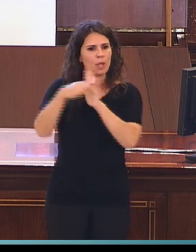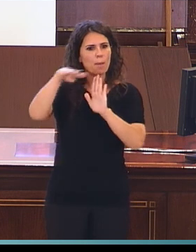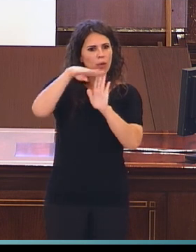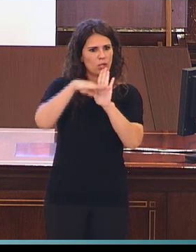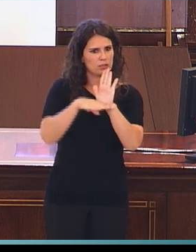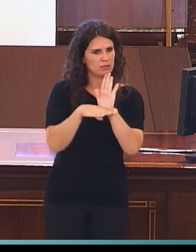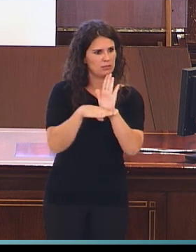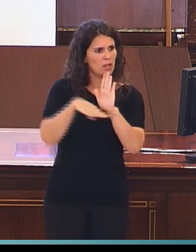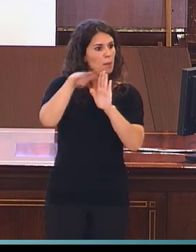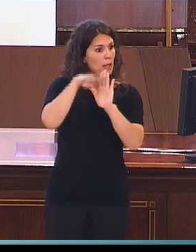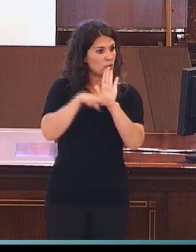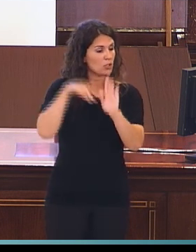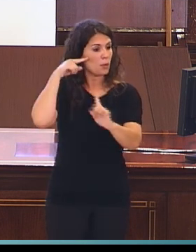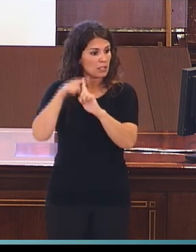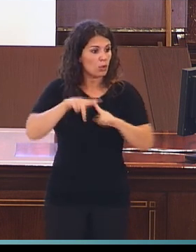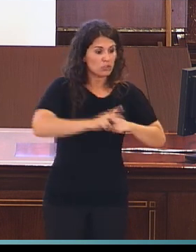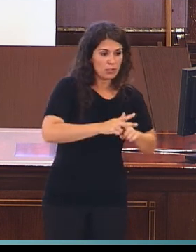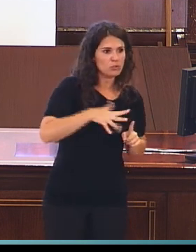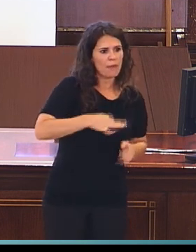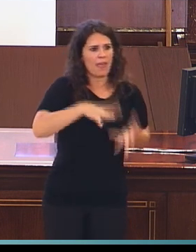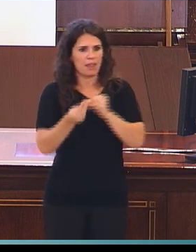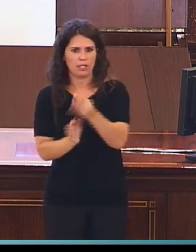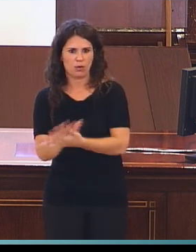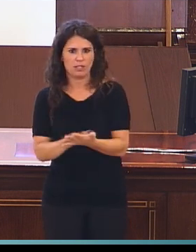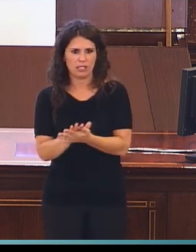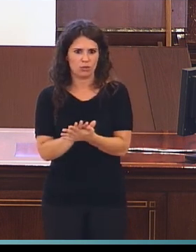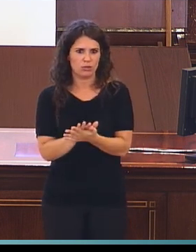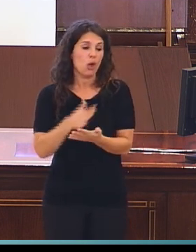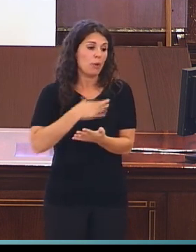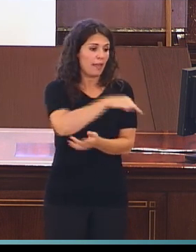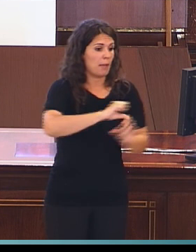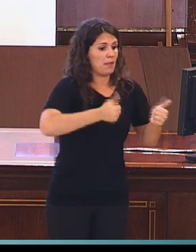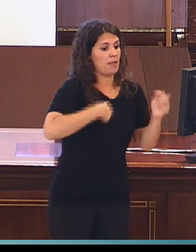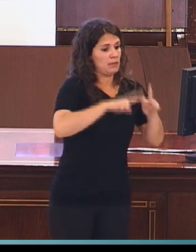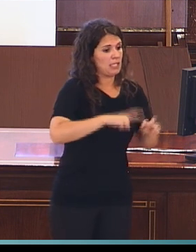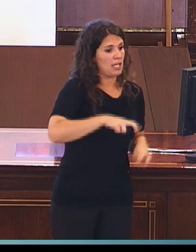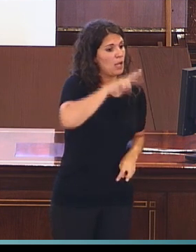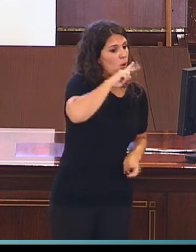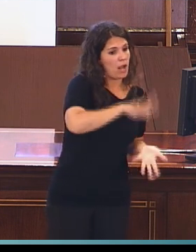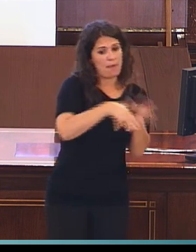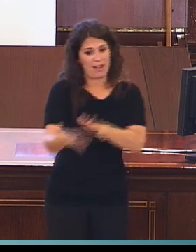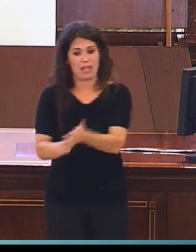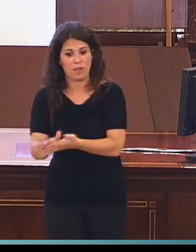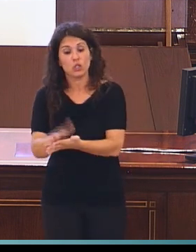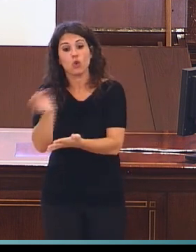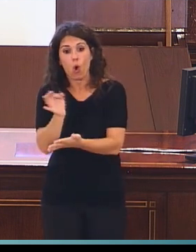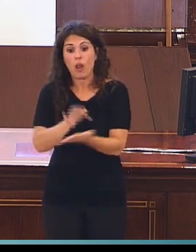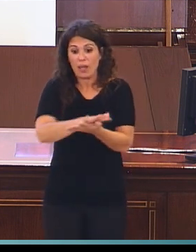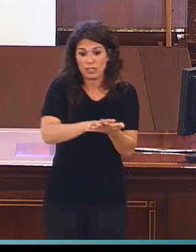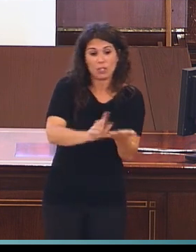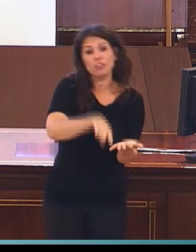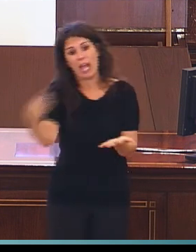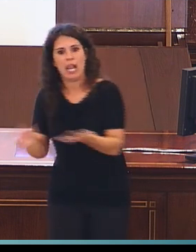para adaptar esos instrumentos a la lengua de signos, tanto desde las lenguas orales a la lengua de signos, como de una lengua de signos a otra.